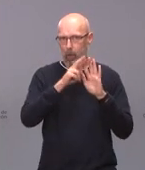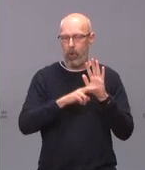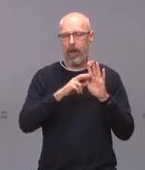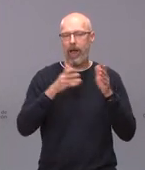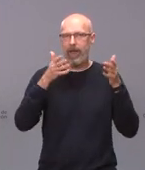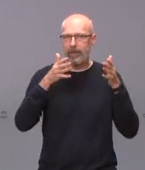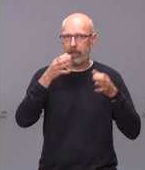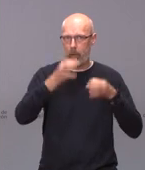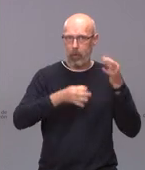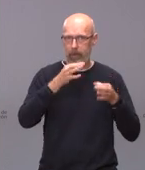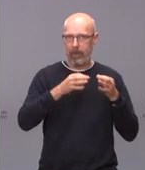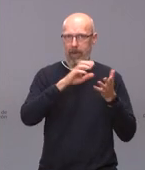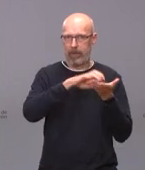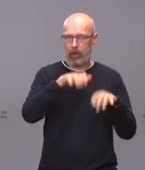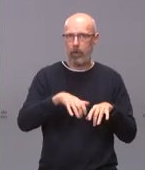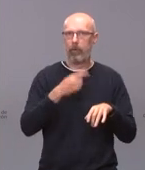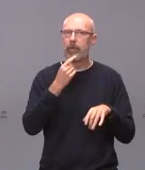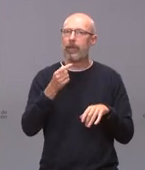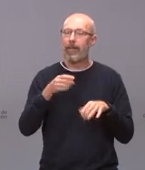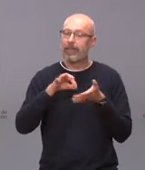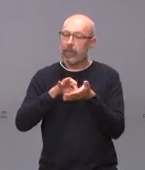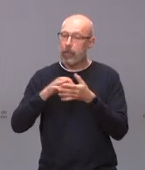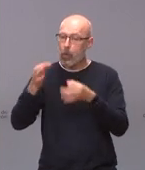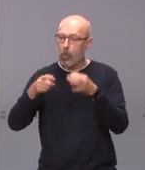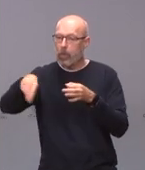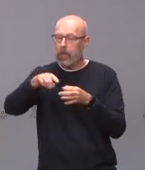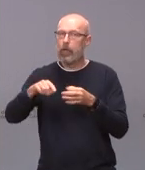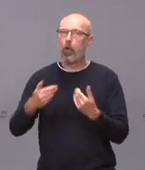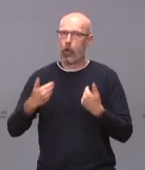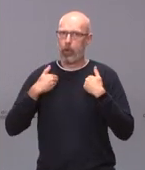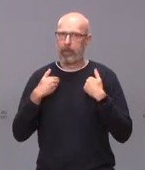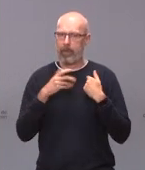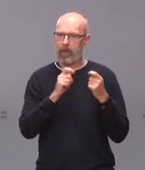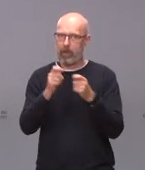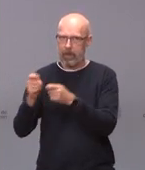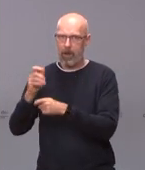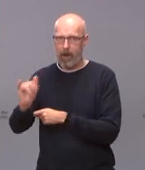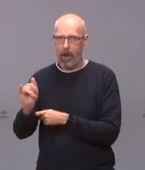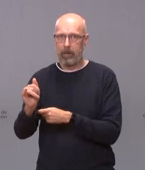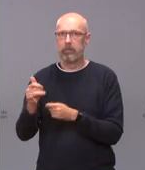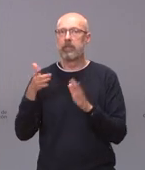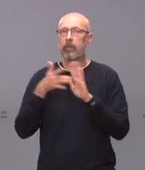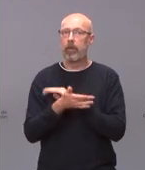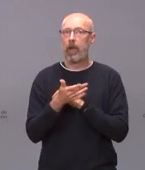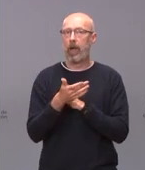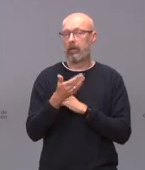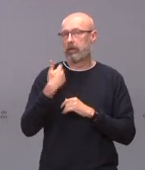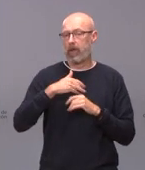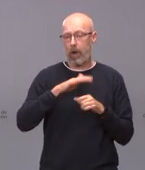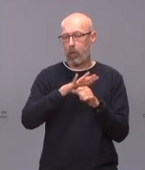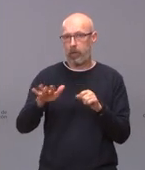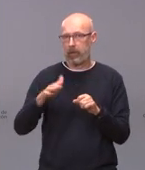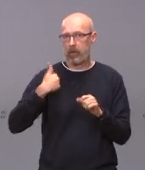encomendaba a los servicios jurídicos competencias en esta materia. Por tanto, desde esta perspectiva ya tenemos la cobertura